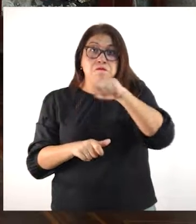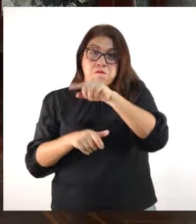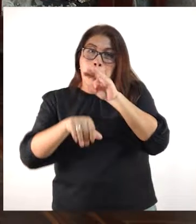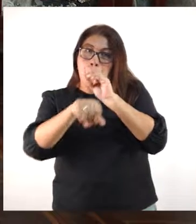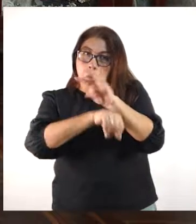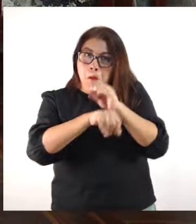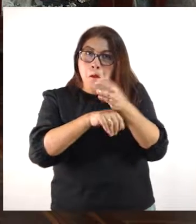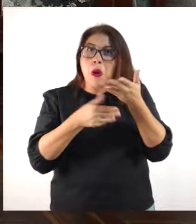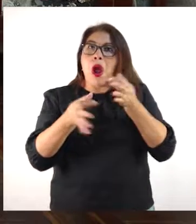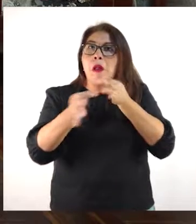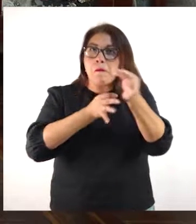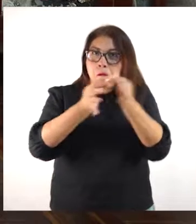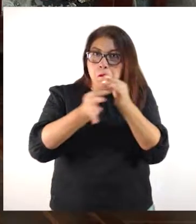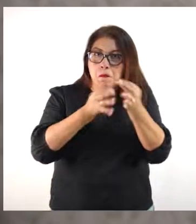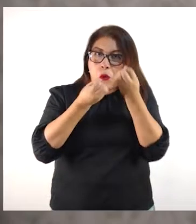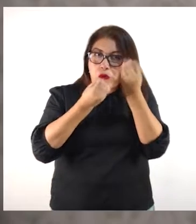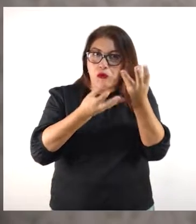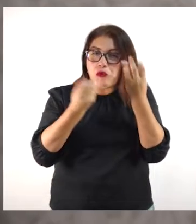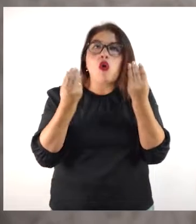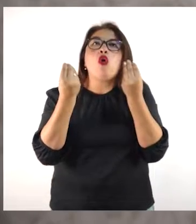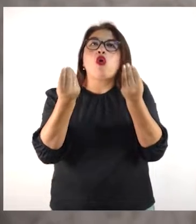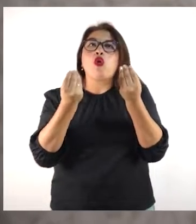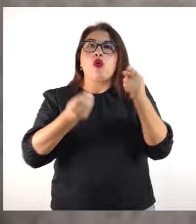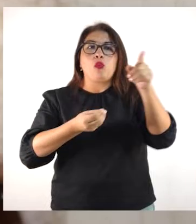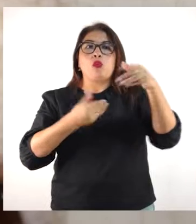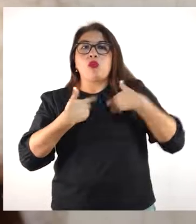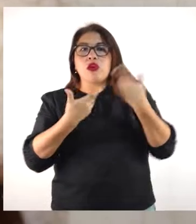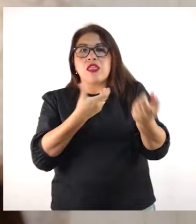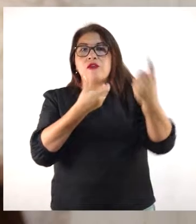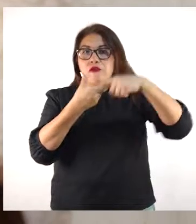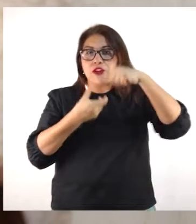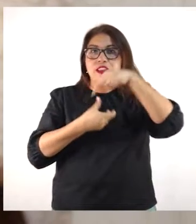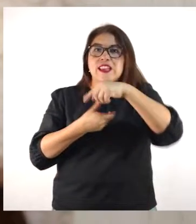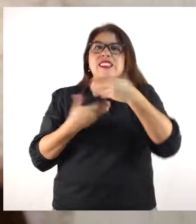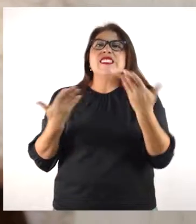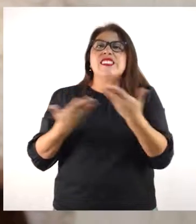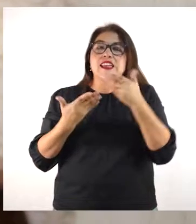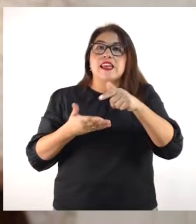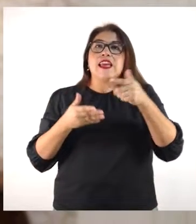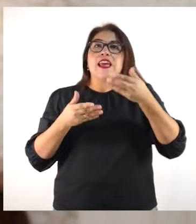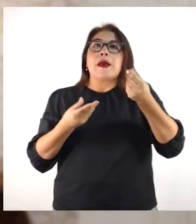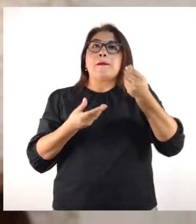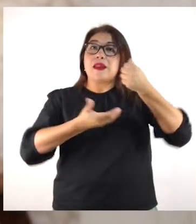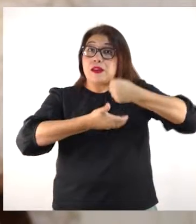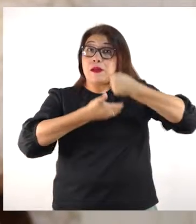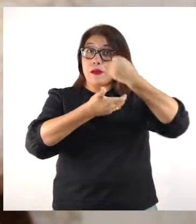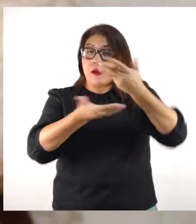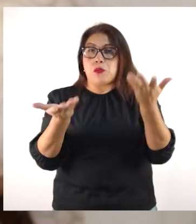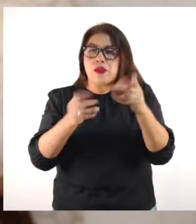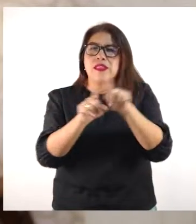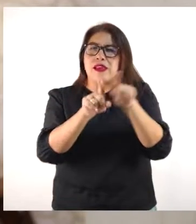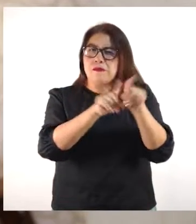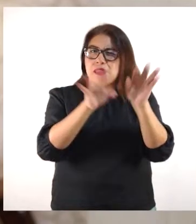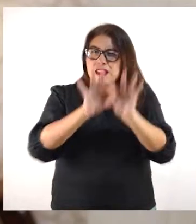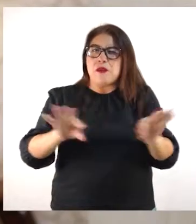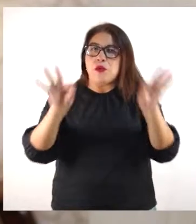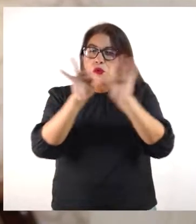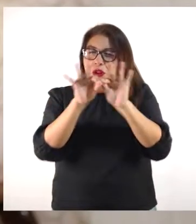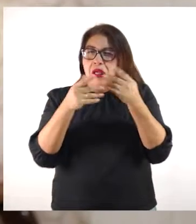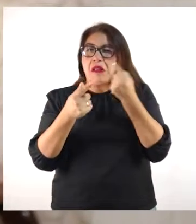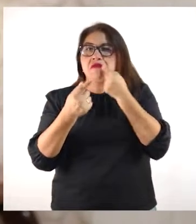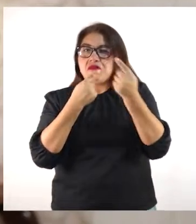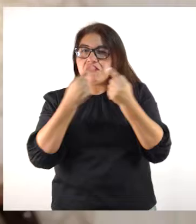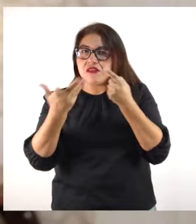cómo las personas se pueden inscribir para acceder a este fondo. Es importante también contarles que no solo es un